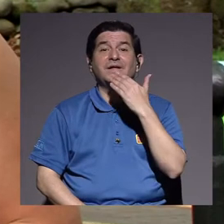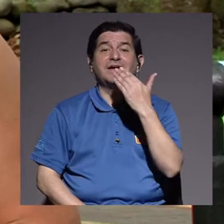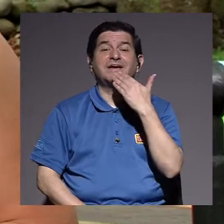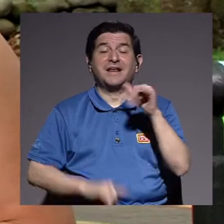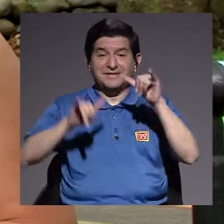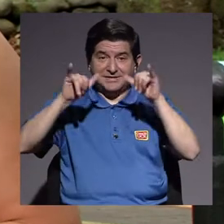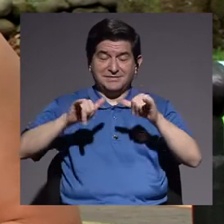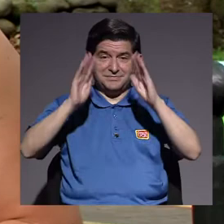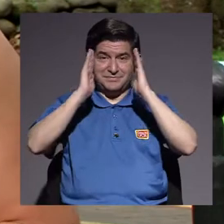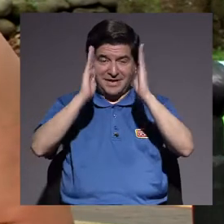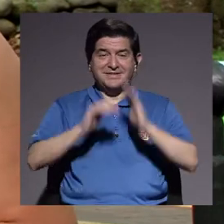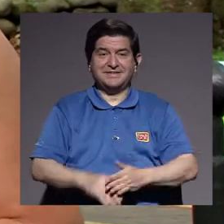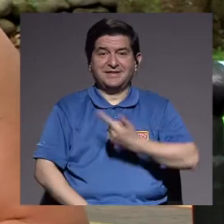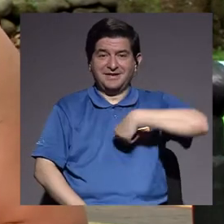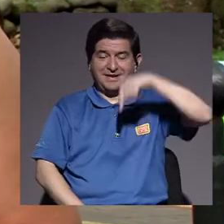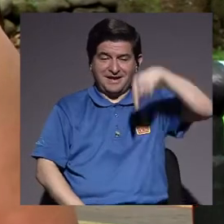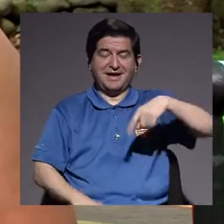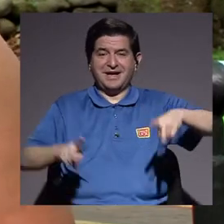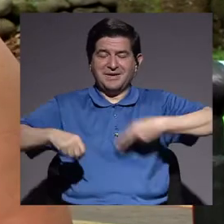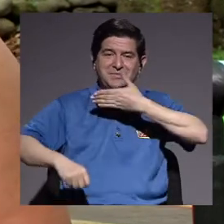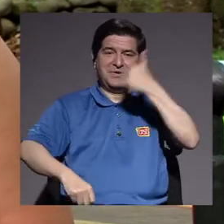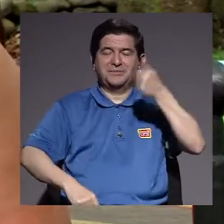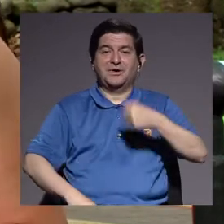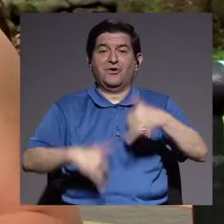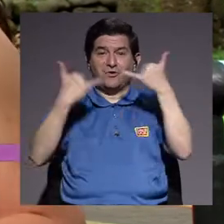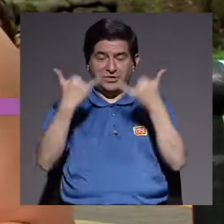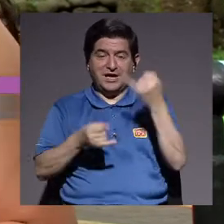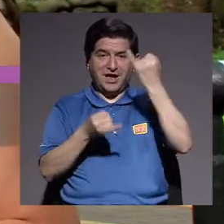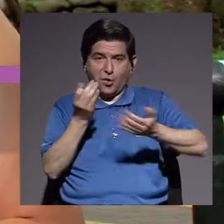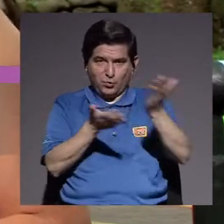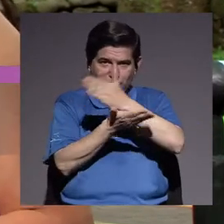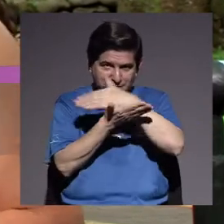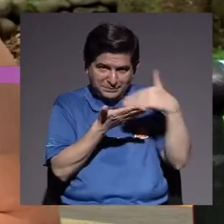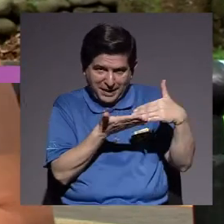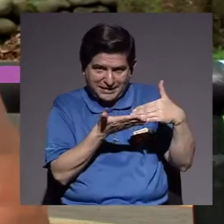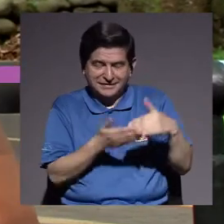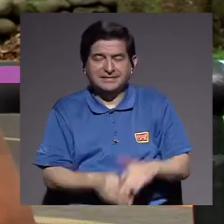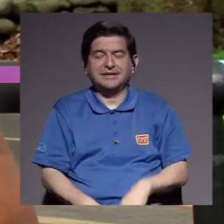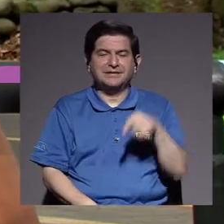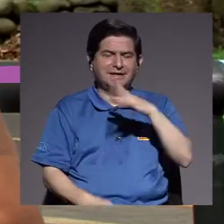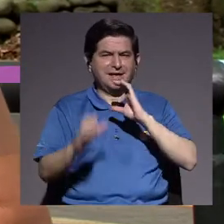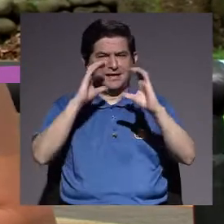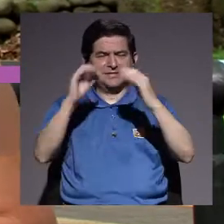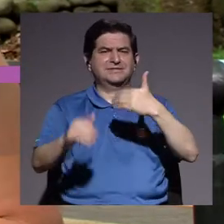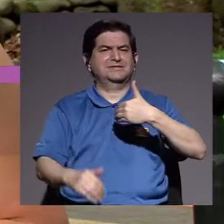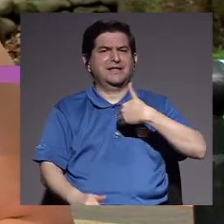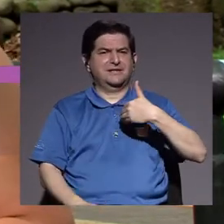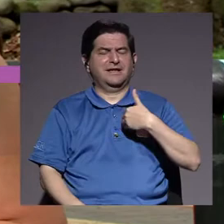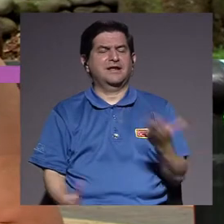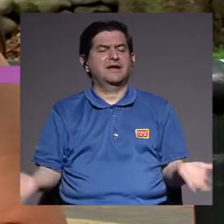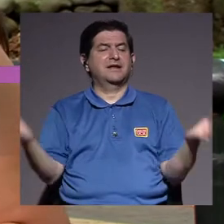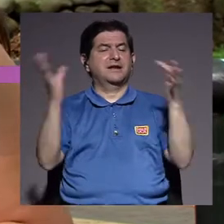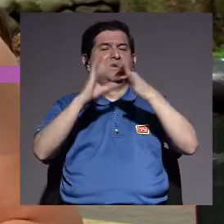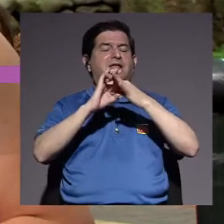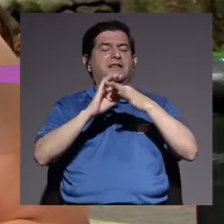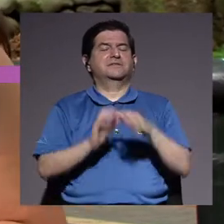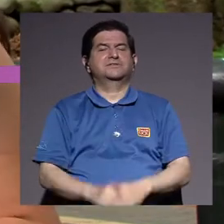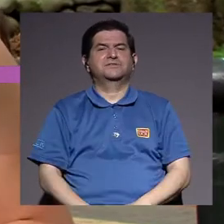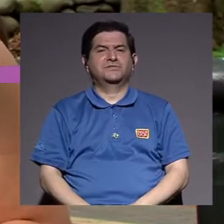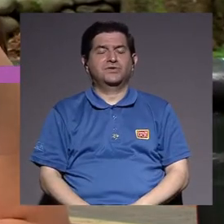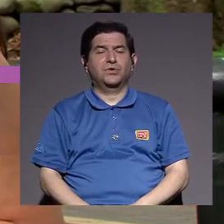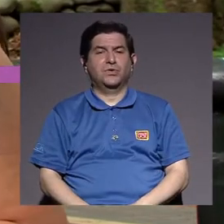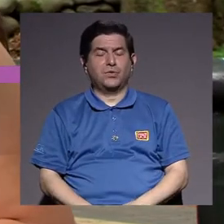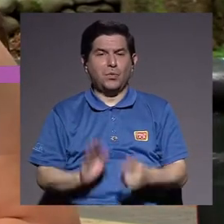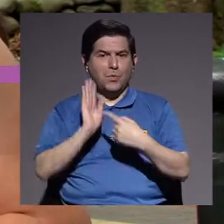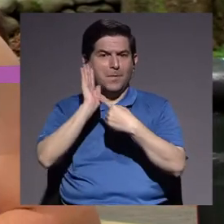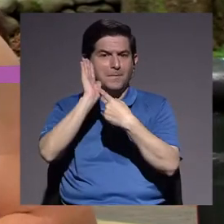Gracias por mantener su sintonía con nosotros en Vivir Mejor. Estamos ya en nuestro último segmento de esta conversación que hemos tenido a propósito de lo